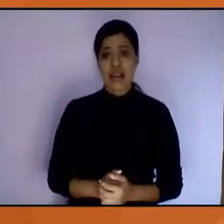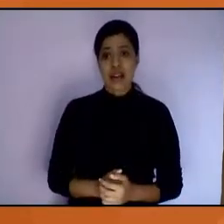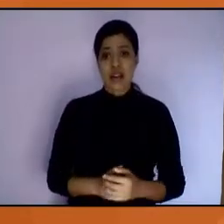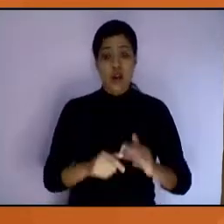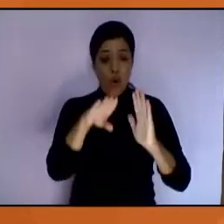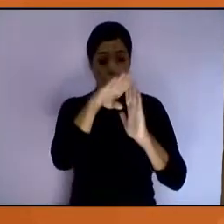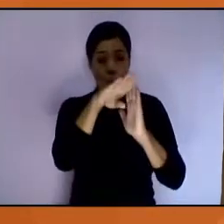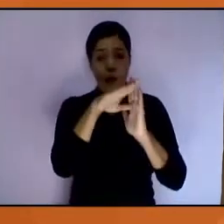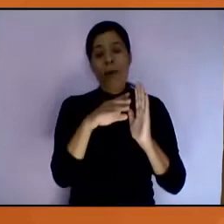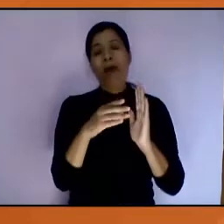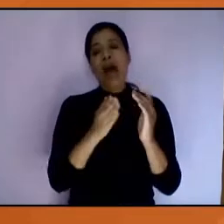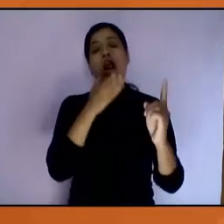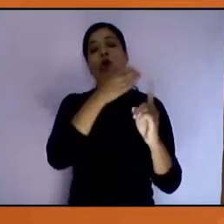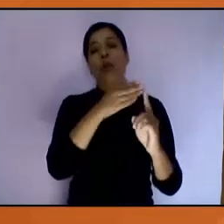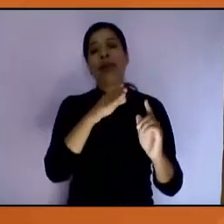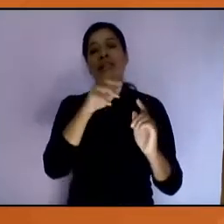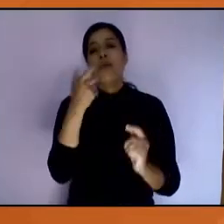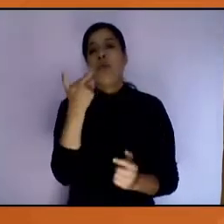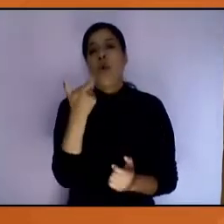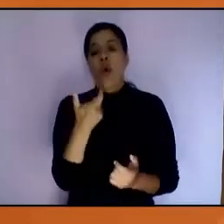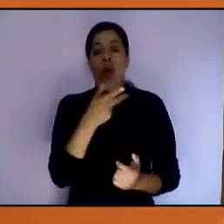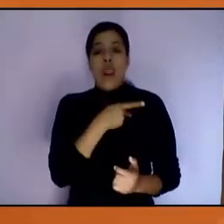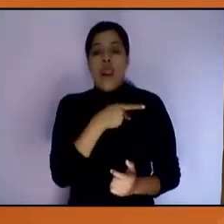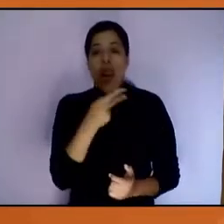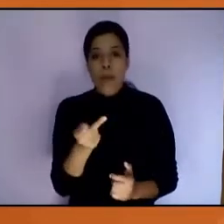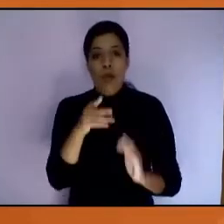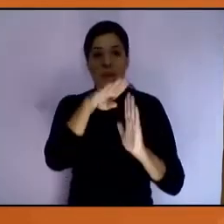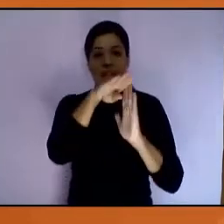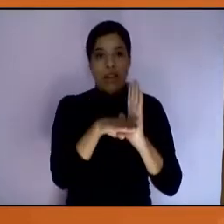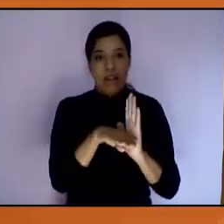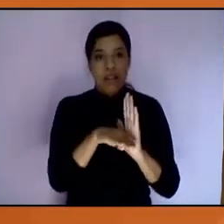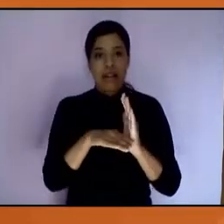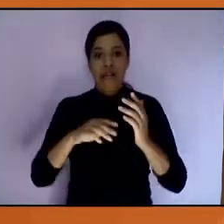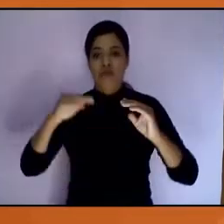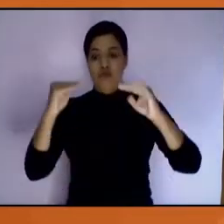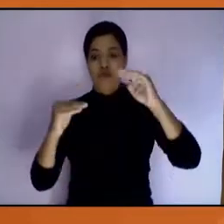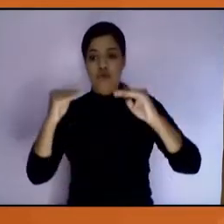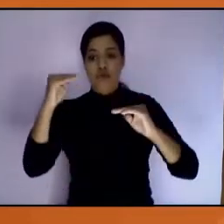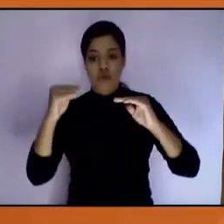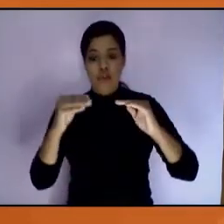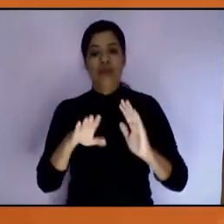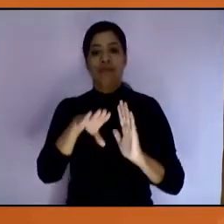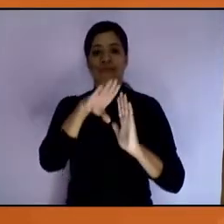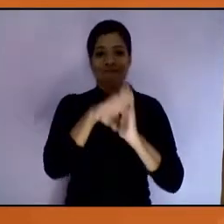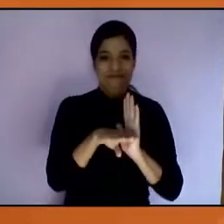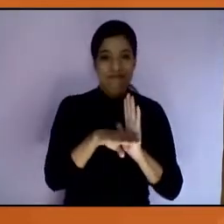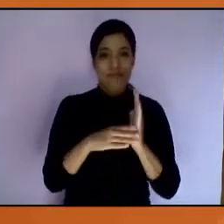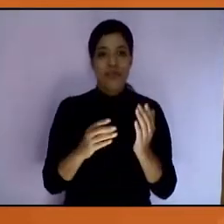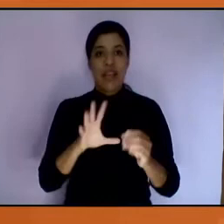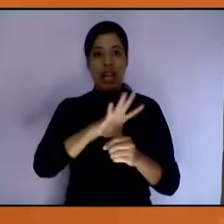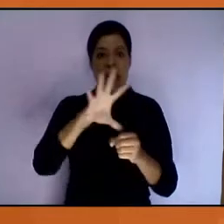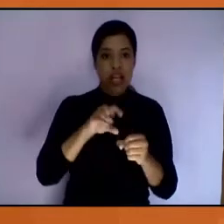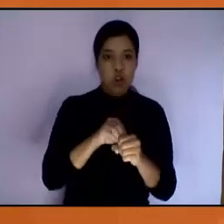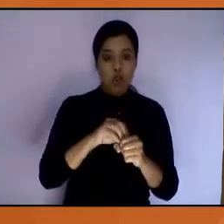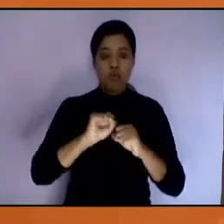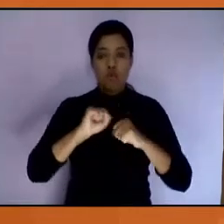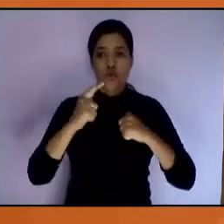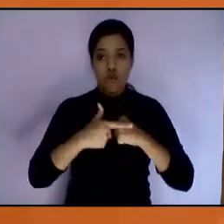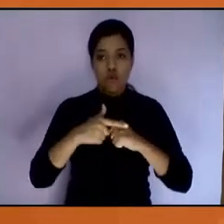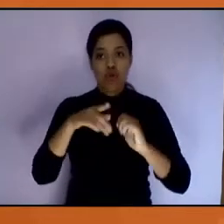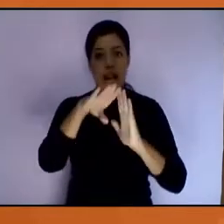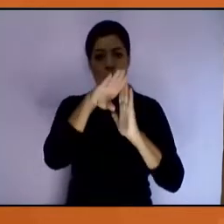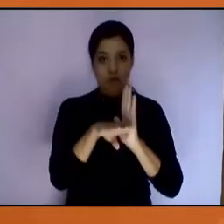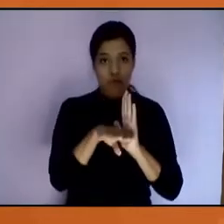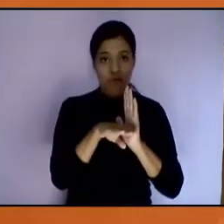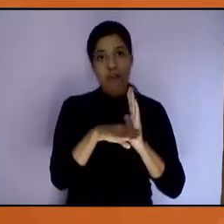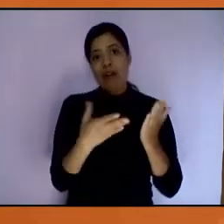reducir la pobreza multidimensional y la desigualdad entre las personas. Dos, garantizar la inclusión social de todas las personas y el ejercicio pleno de